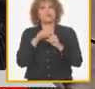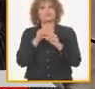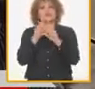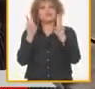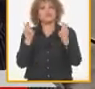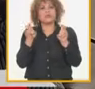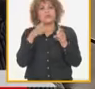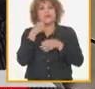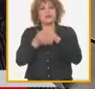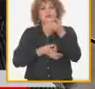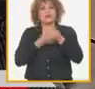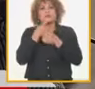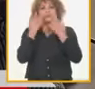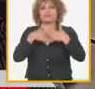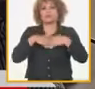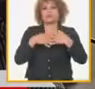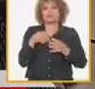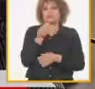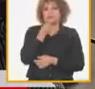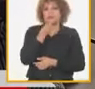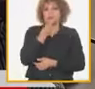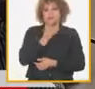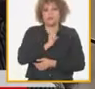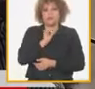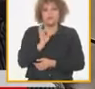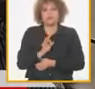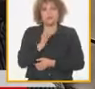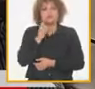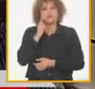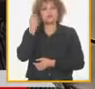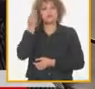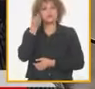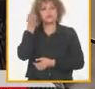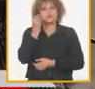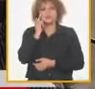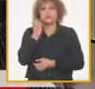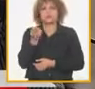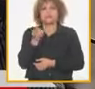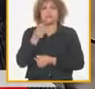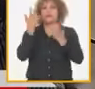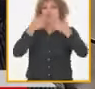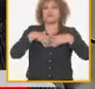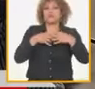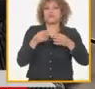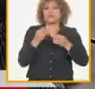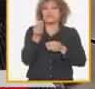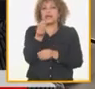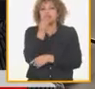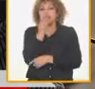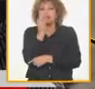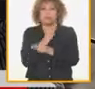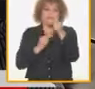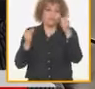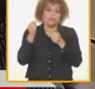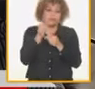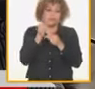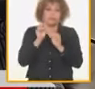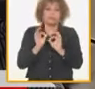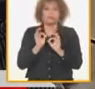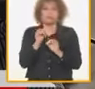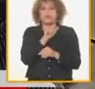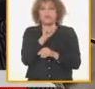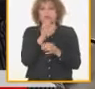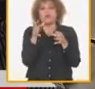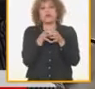hablando de producción de alimentos y yo creo que hay que dar una visión integral al tema de producción de alimentos y el tema que voy a hablar tiene que ver también con la